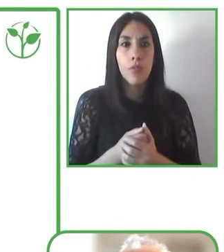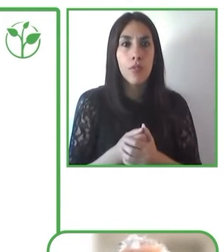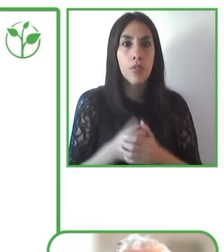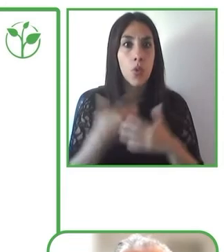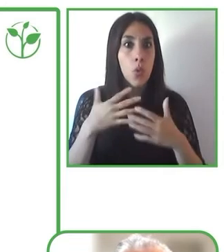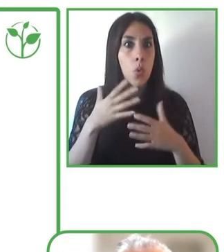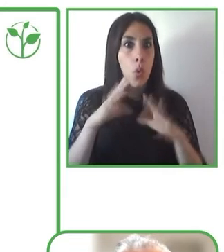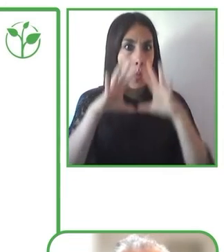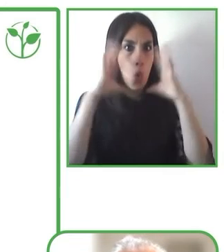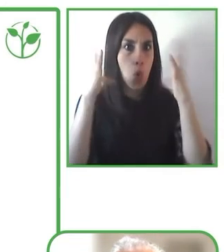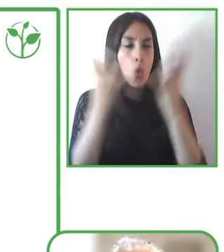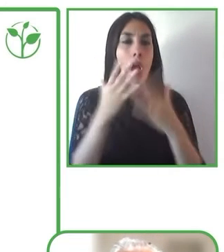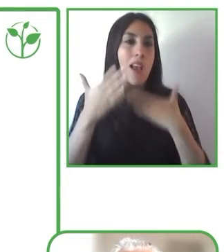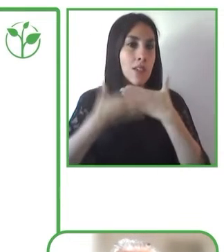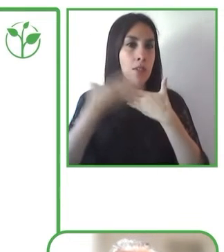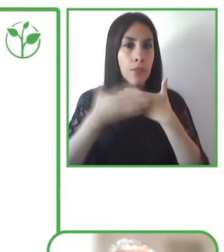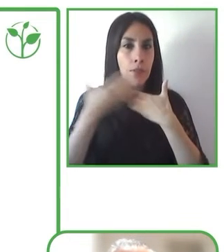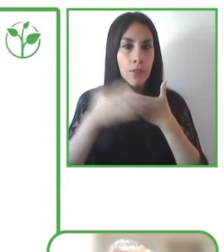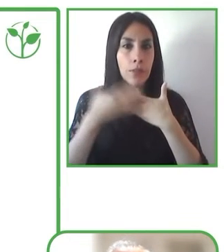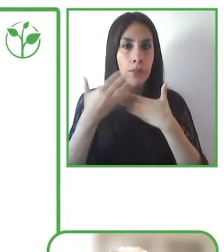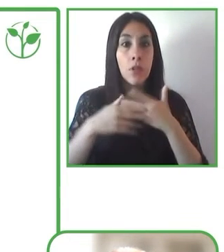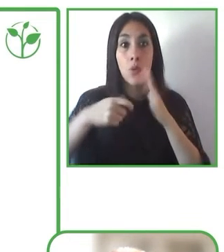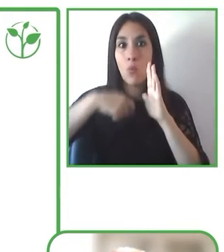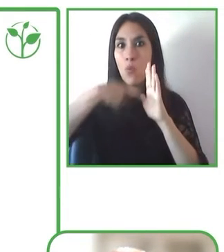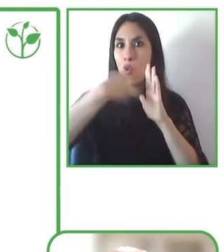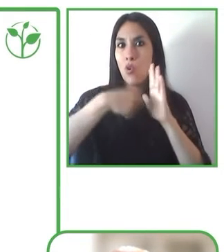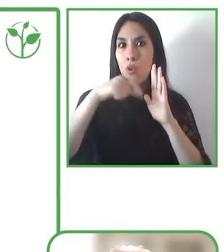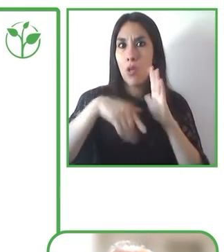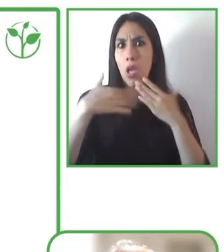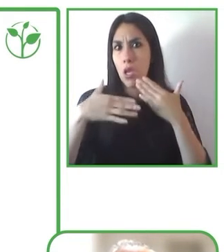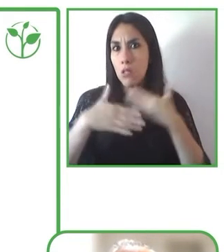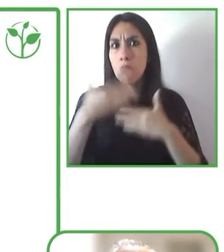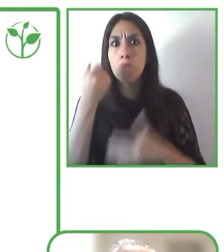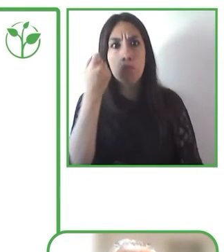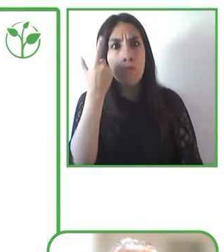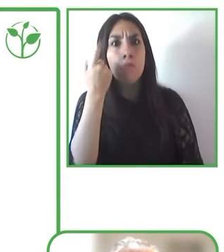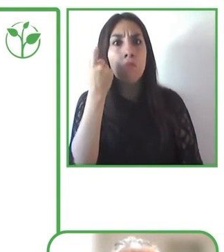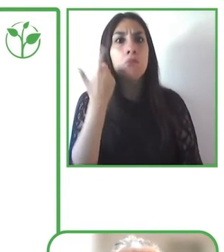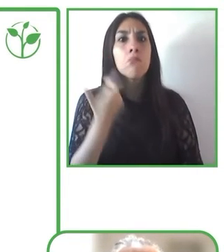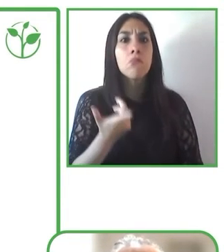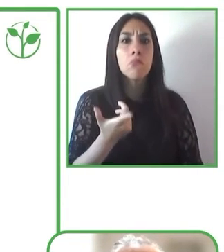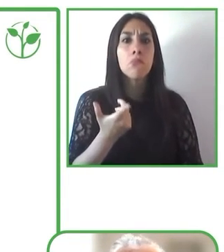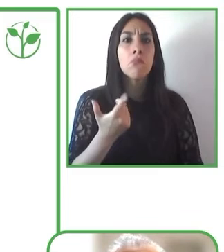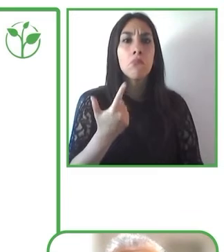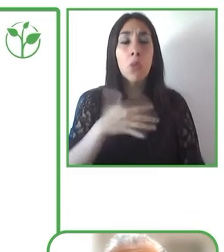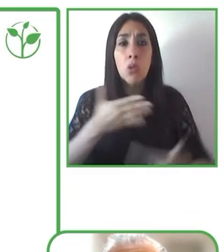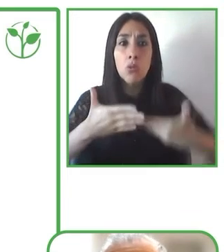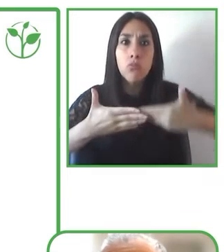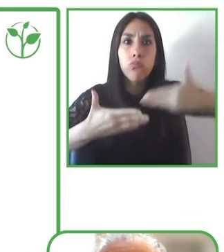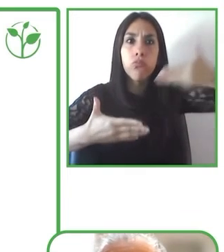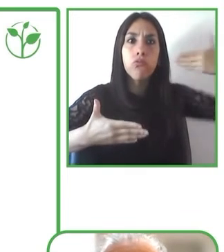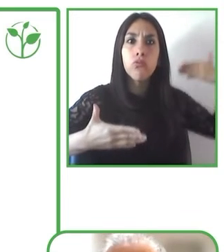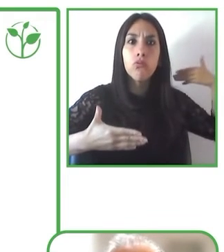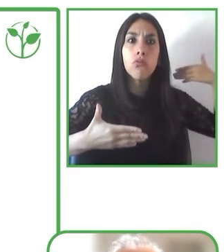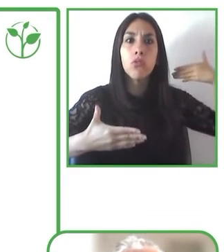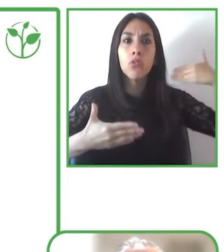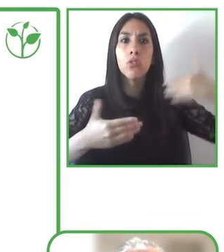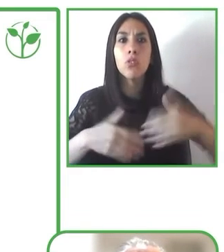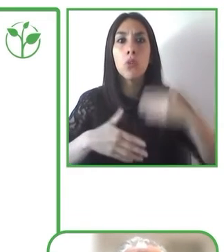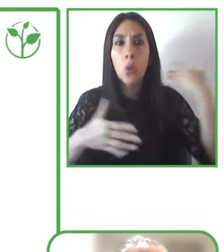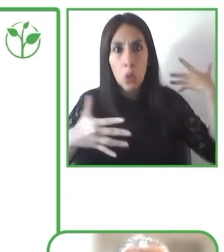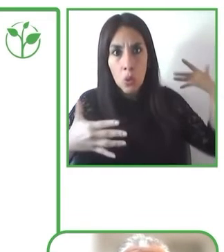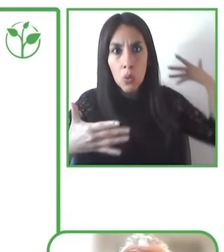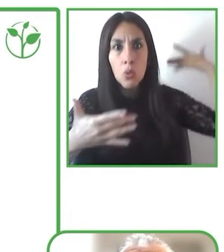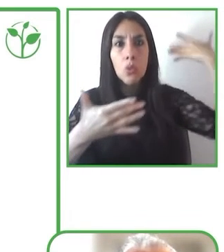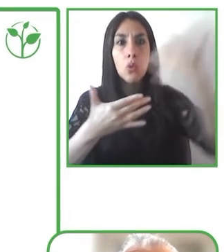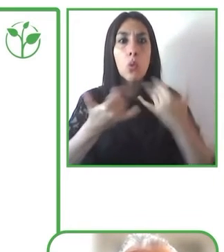fáciles de entender. Esto fue a principio de año y Simón junto con Eva